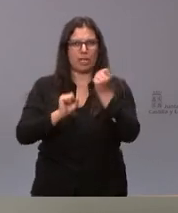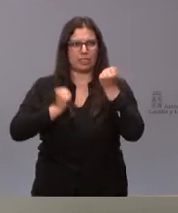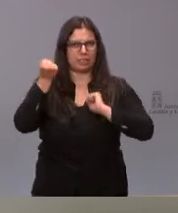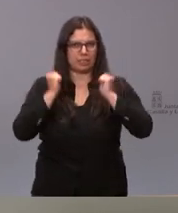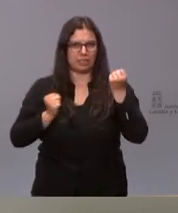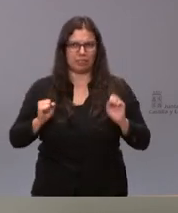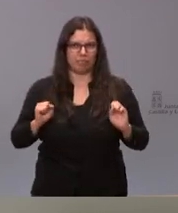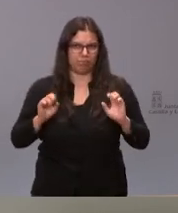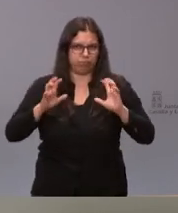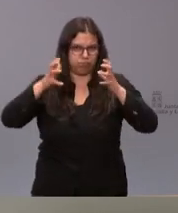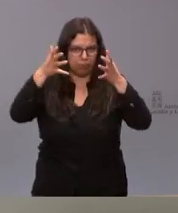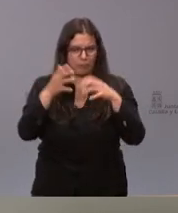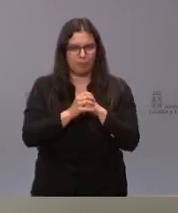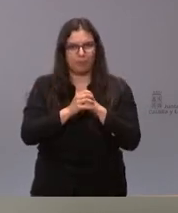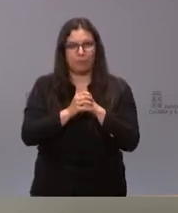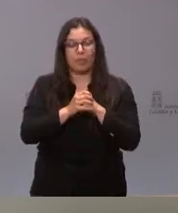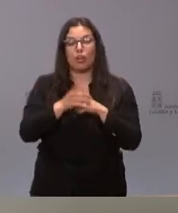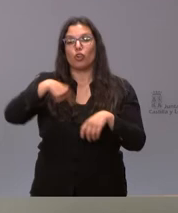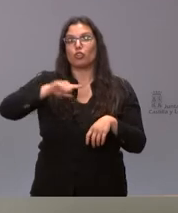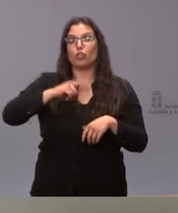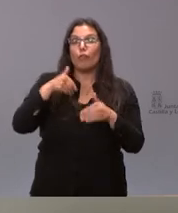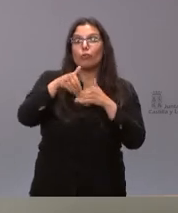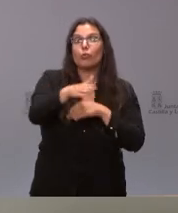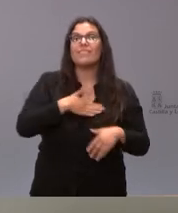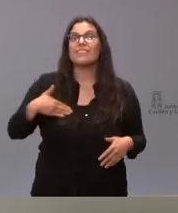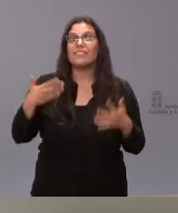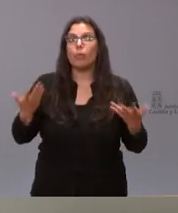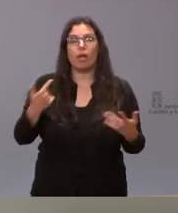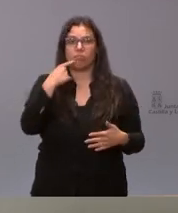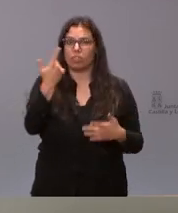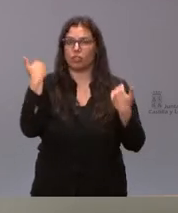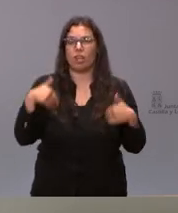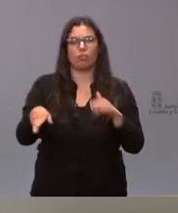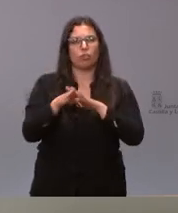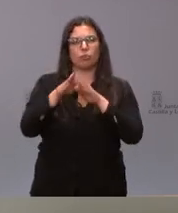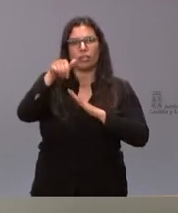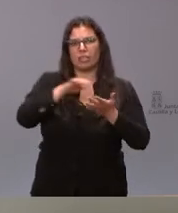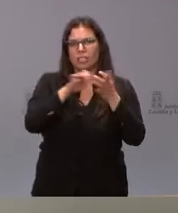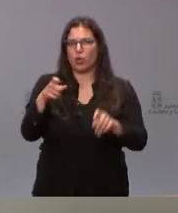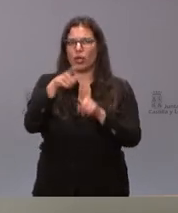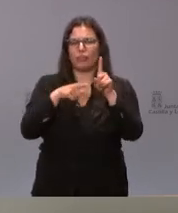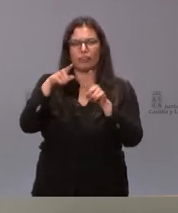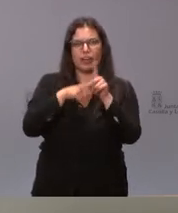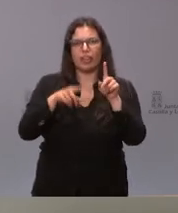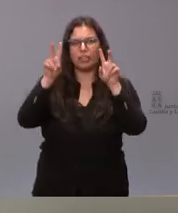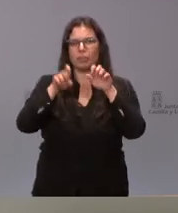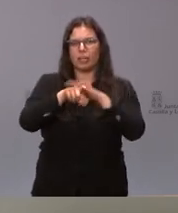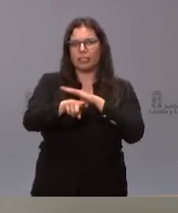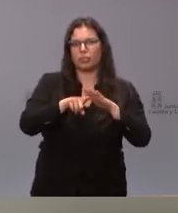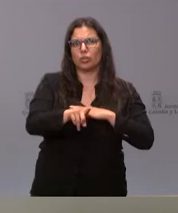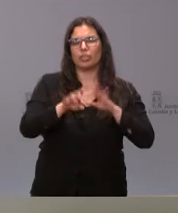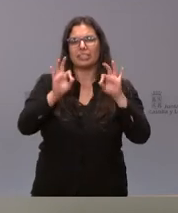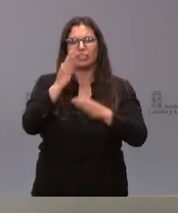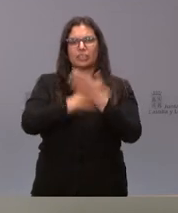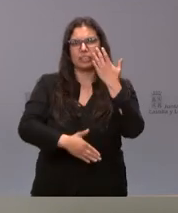diversas ¿no? ¿Cuál es nuestro propósito para el futuro? El que les he dicho seguir siendo en Castilla y una referencia en la gestión de la